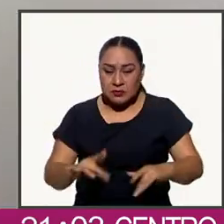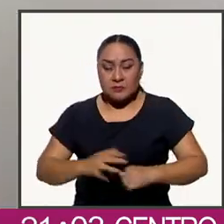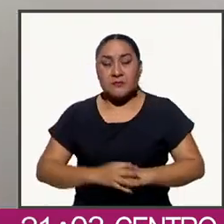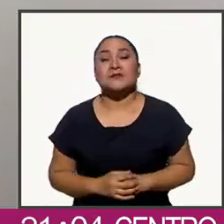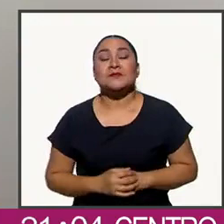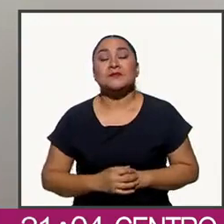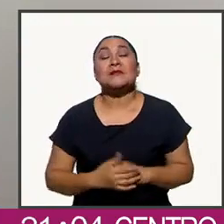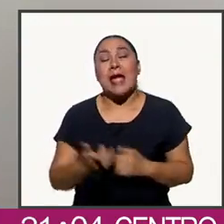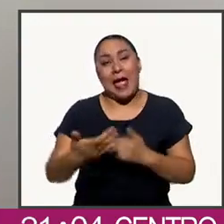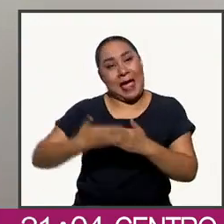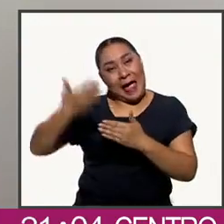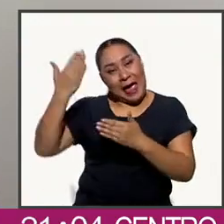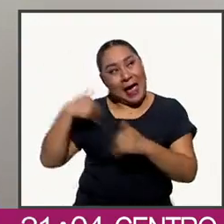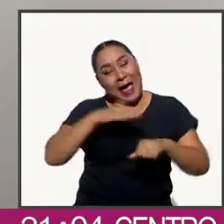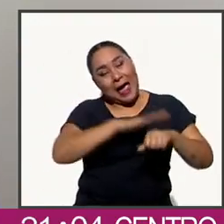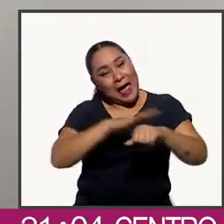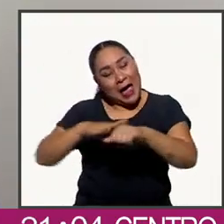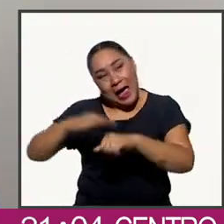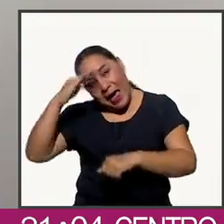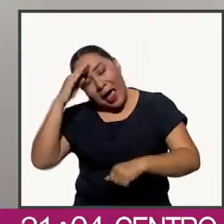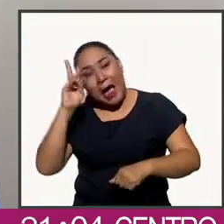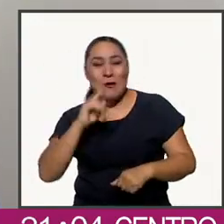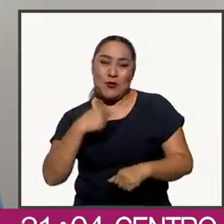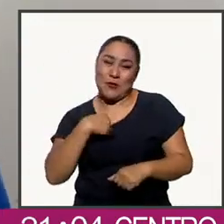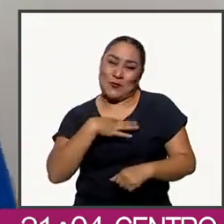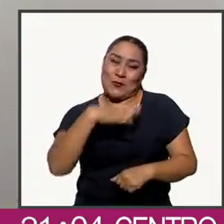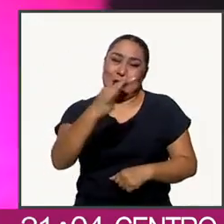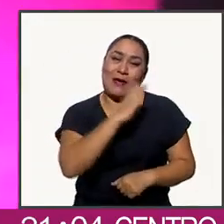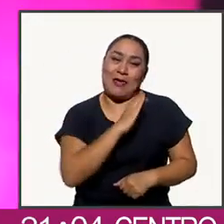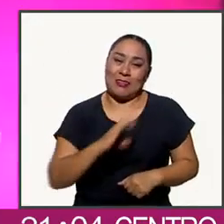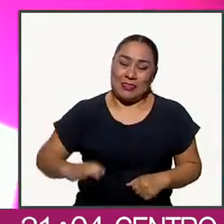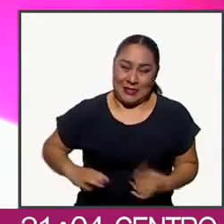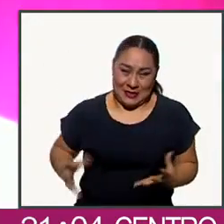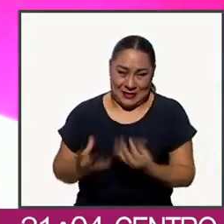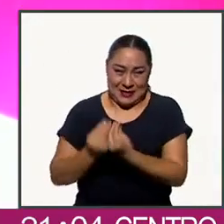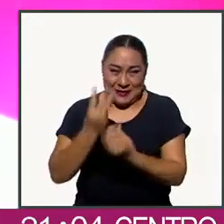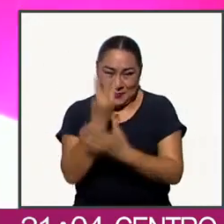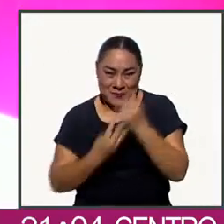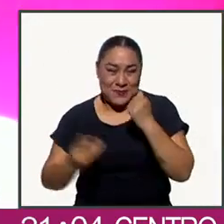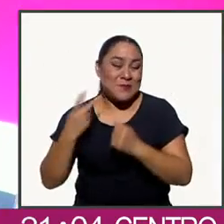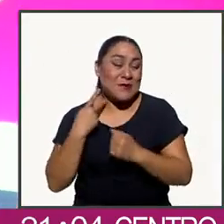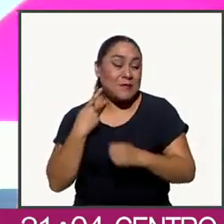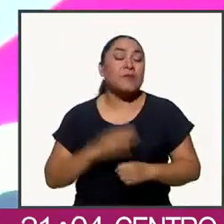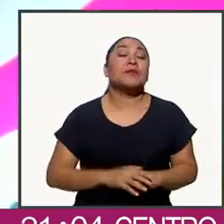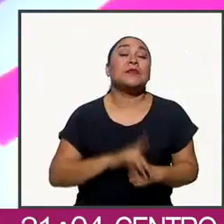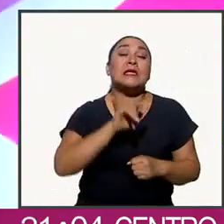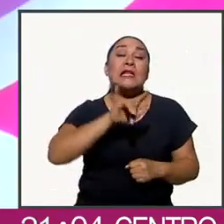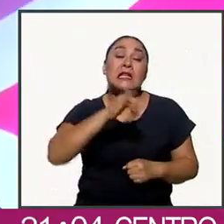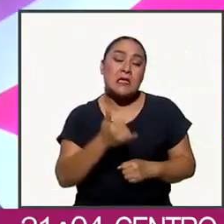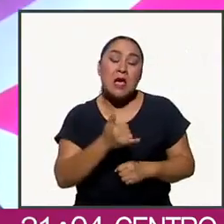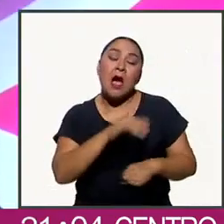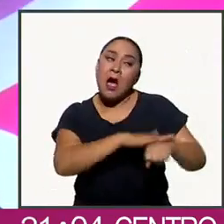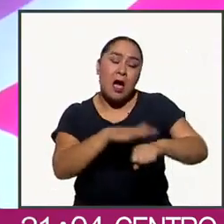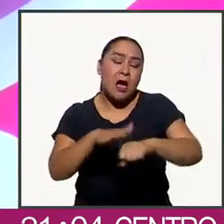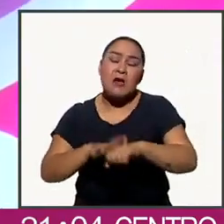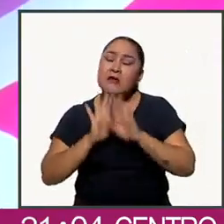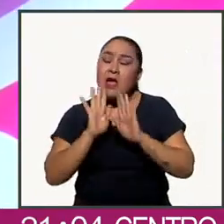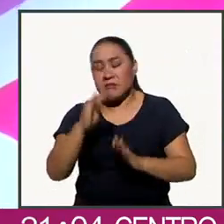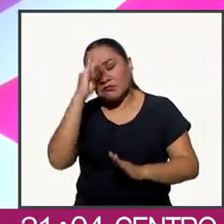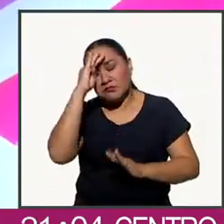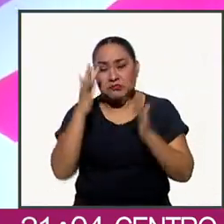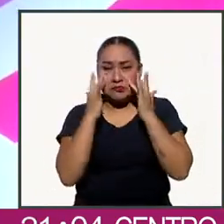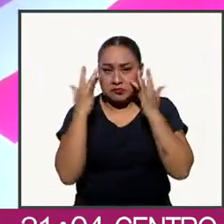Tras meses anunciando que buscaría ser la candidata presidencial de la oposición, Lili Tellez renunció a sus aspiraciones,